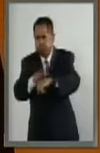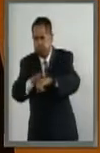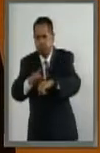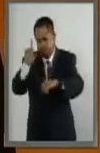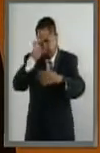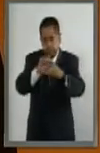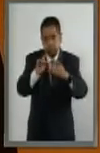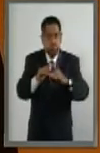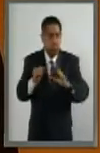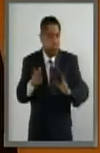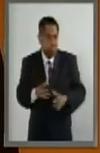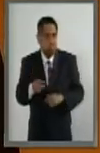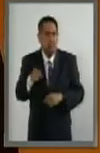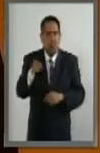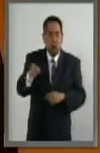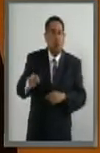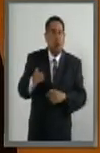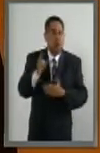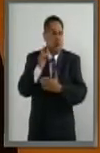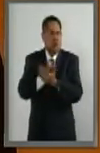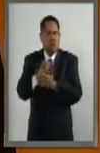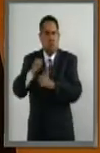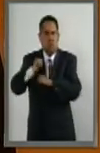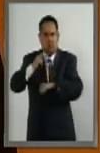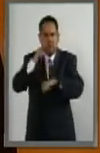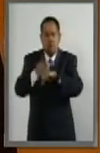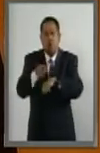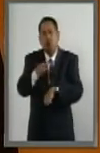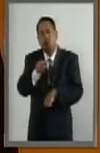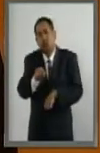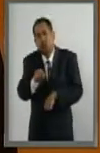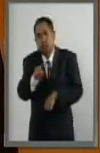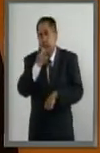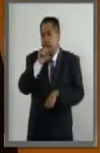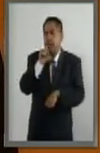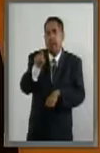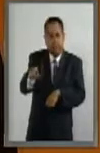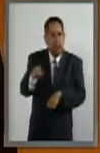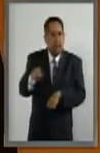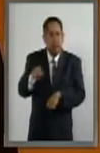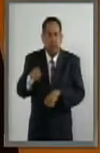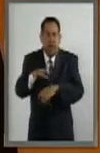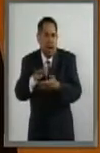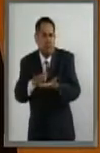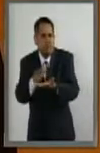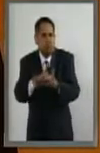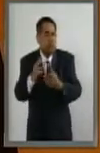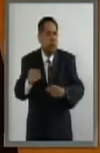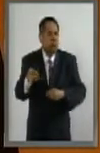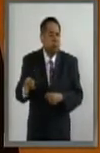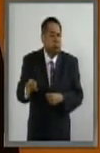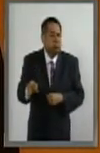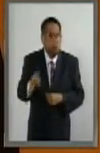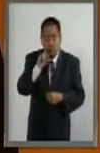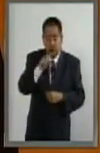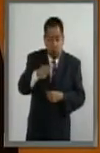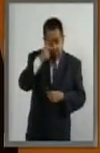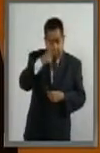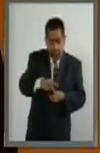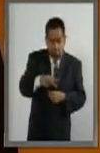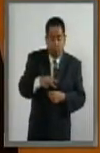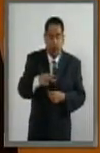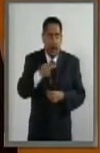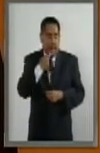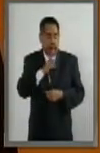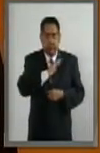pese a ser únicamente en carácter de observador, ha sido constante. Por su parte, México es el país de